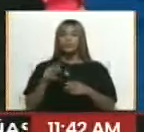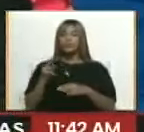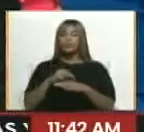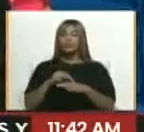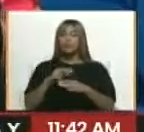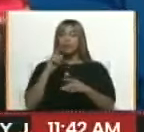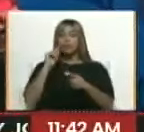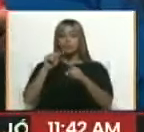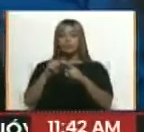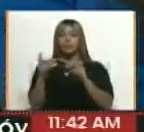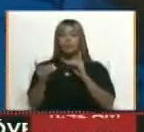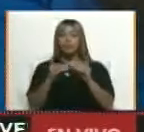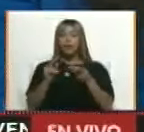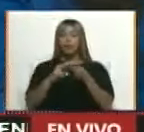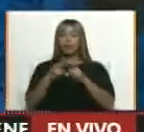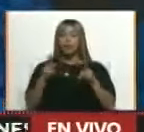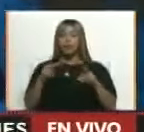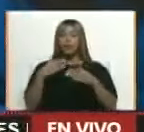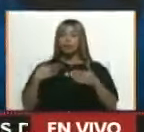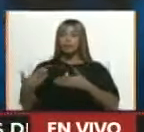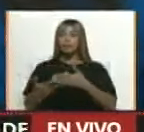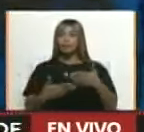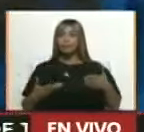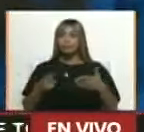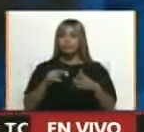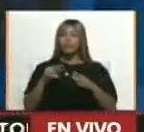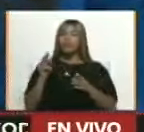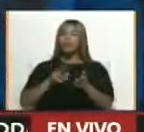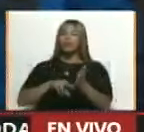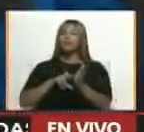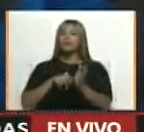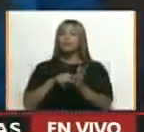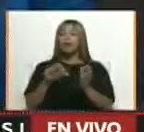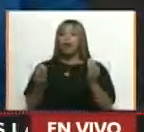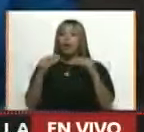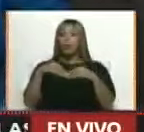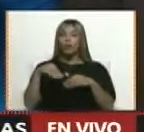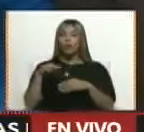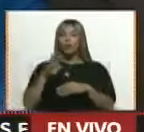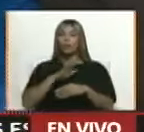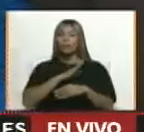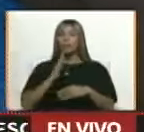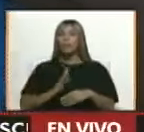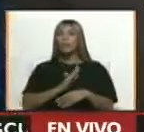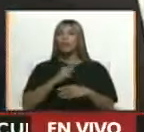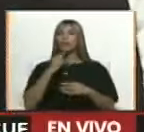diálogo, La Paz y la Convivencia, que ratifican los acuerdos de Barbados, instalado por el presidente Nicolás Maduro.